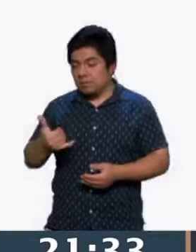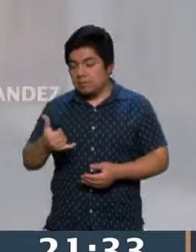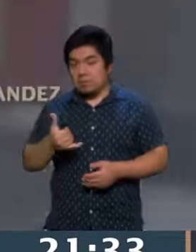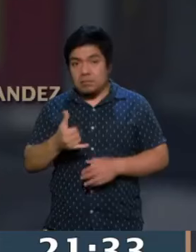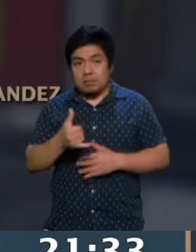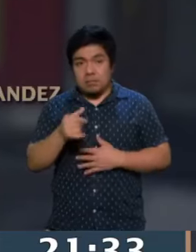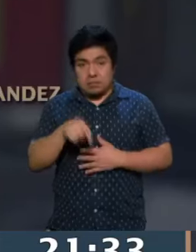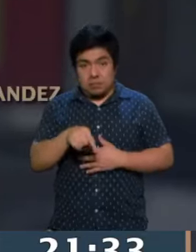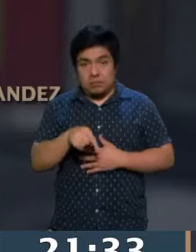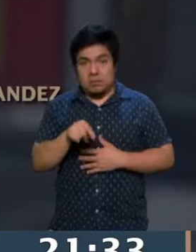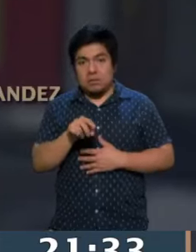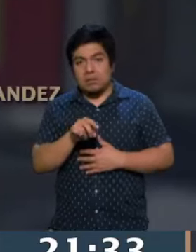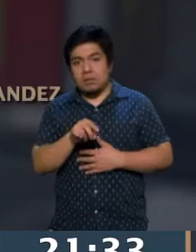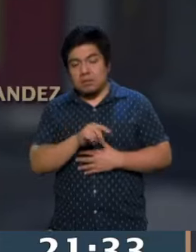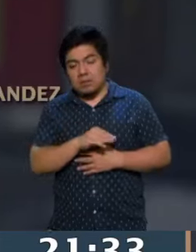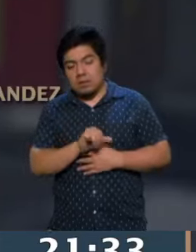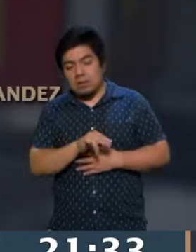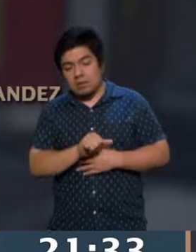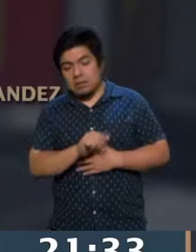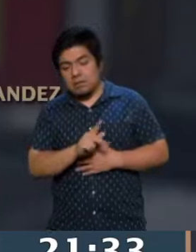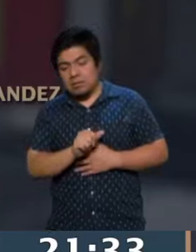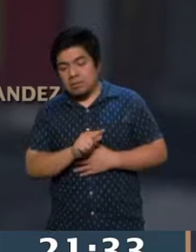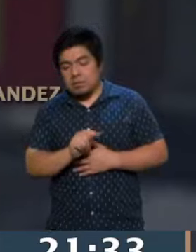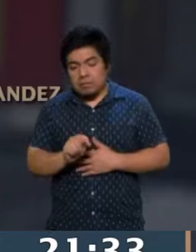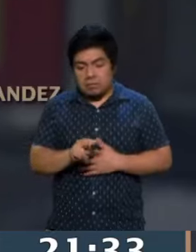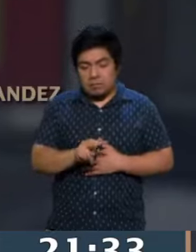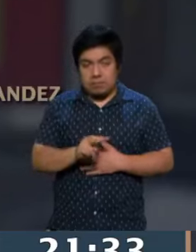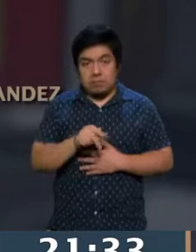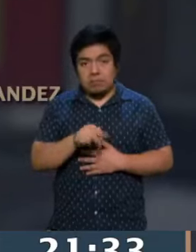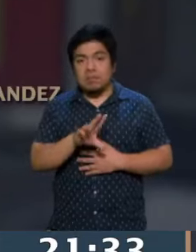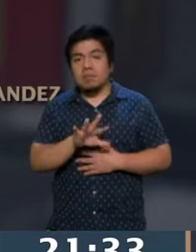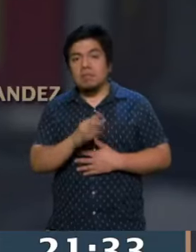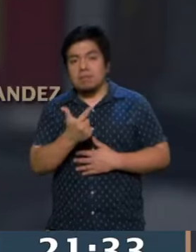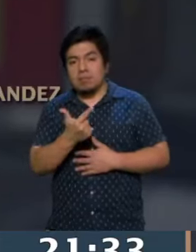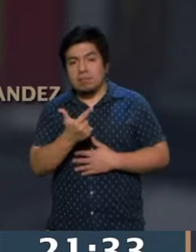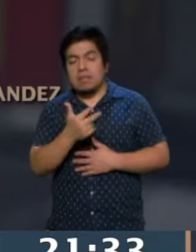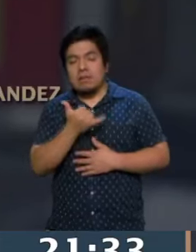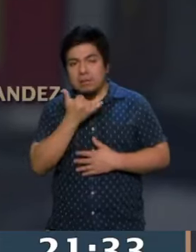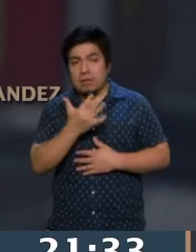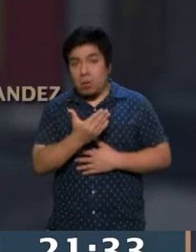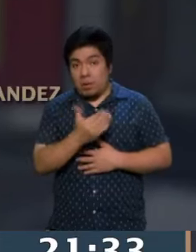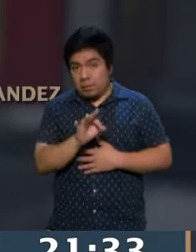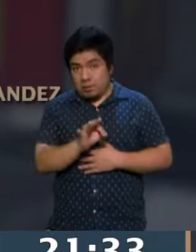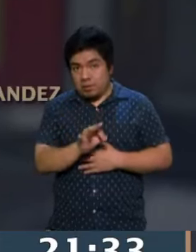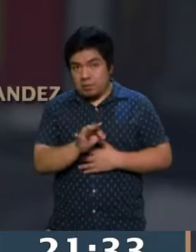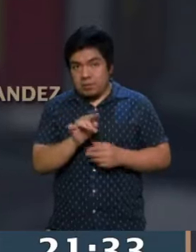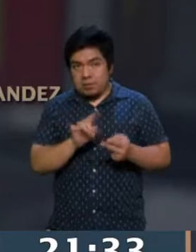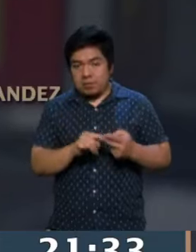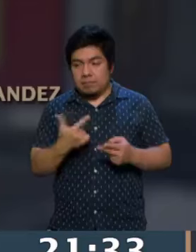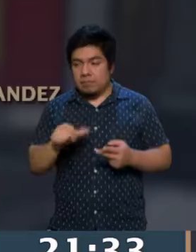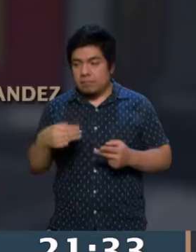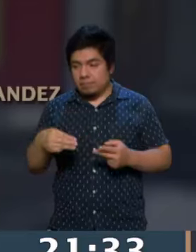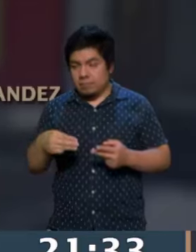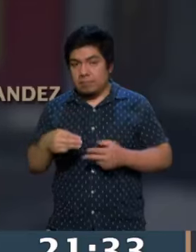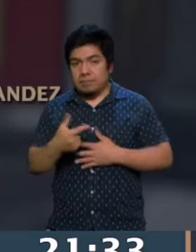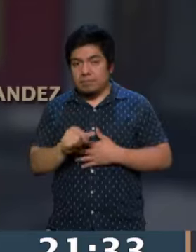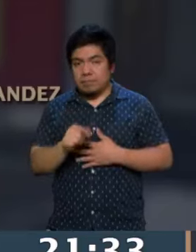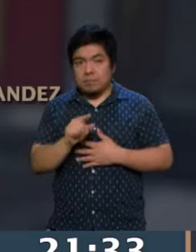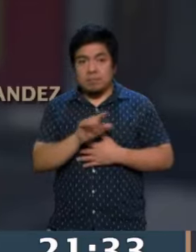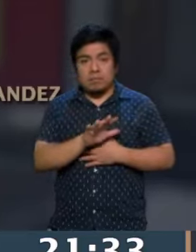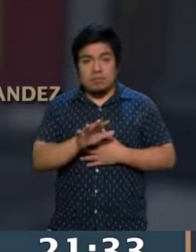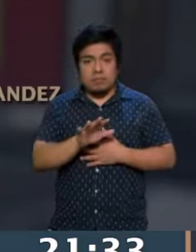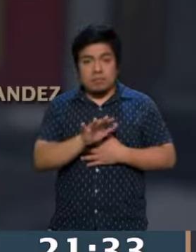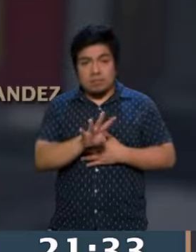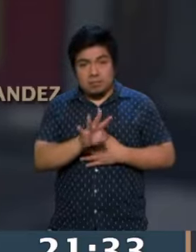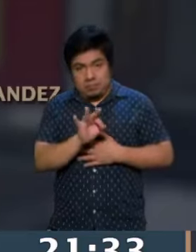25 de marzo, de la coalición Morena-PT Partido Verde con el 50%. En la Gustava Madero, Giancarlo Lozano con el